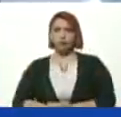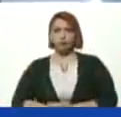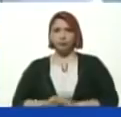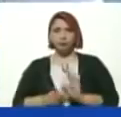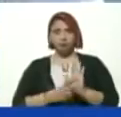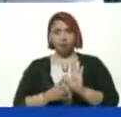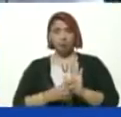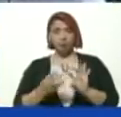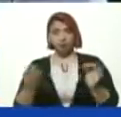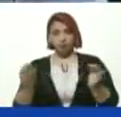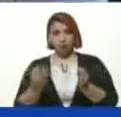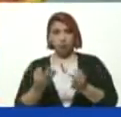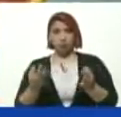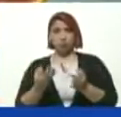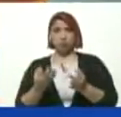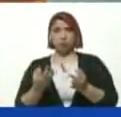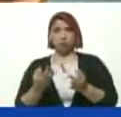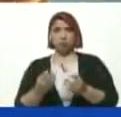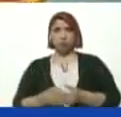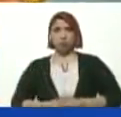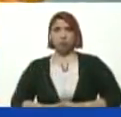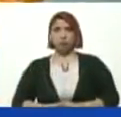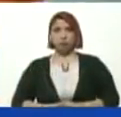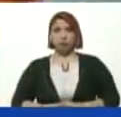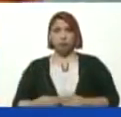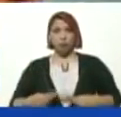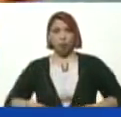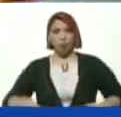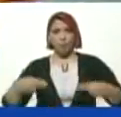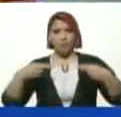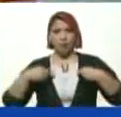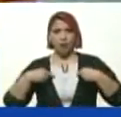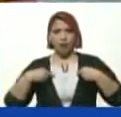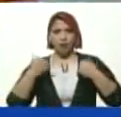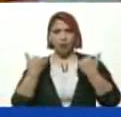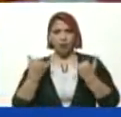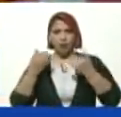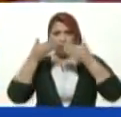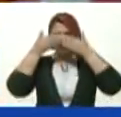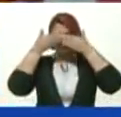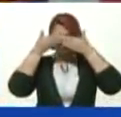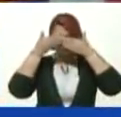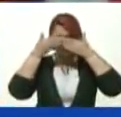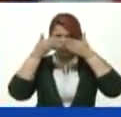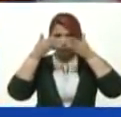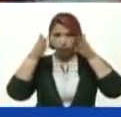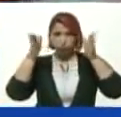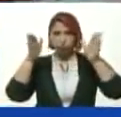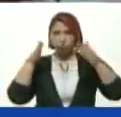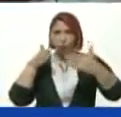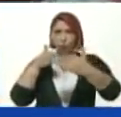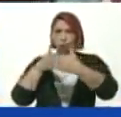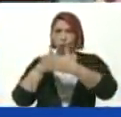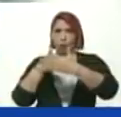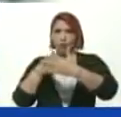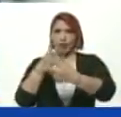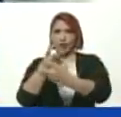Verdaderamente Bueno La humanidad Viene reaccionando Contra el cáncer De mama